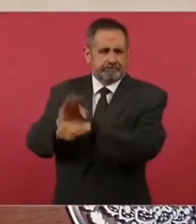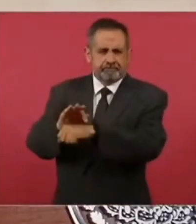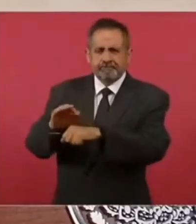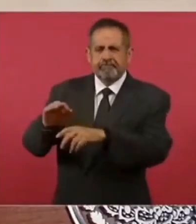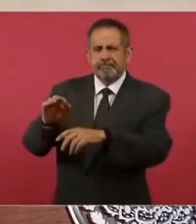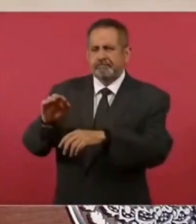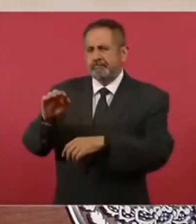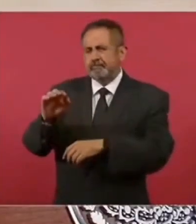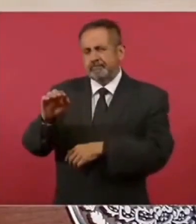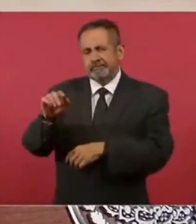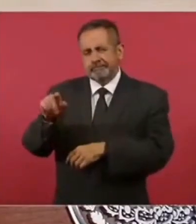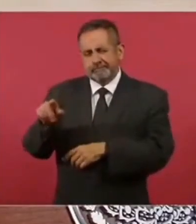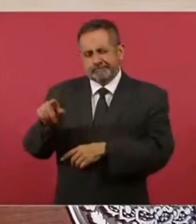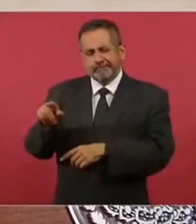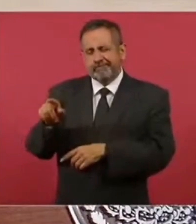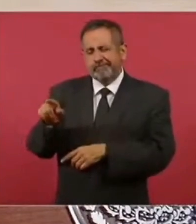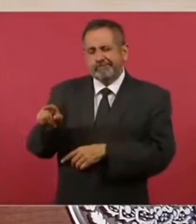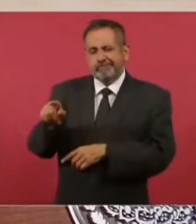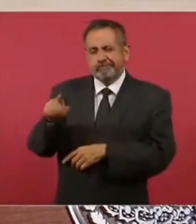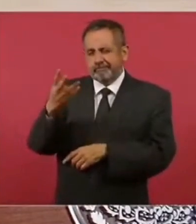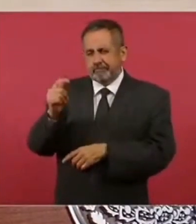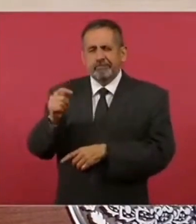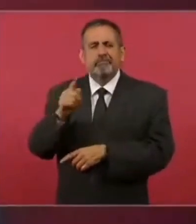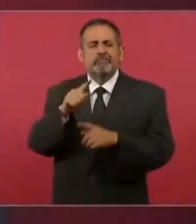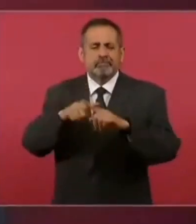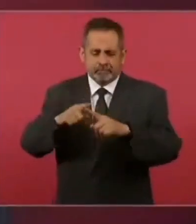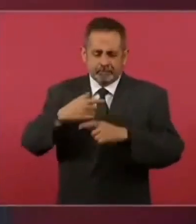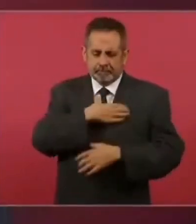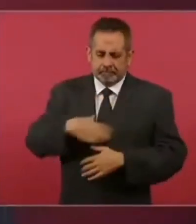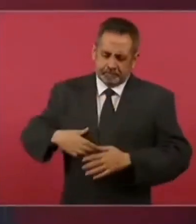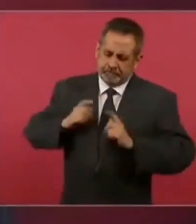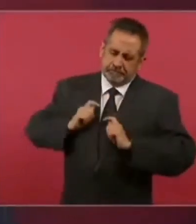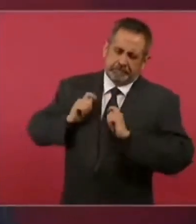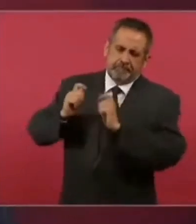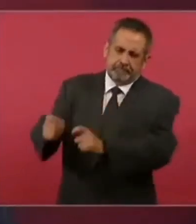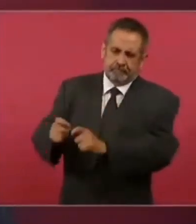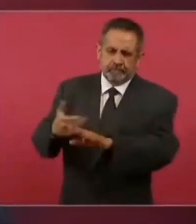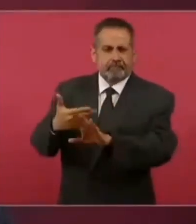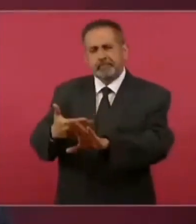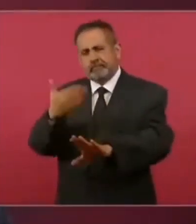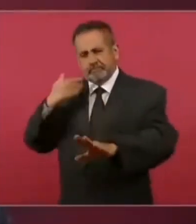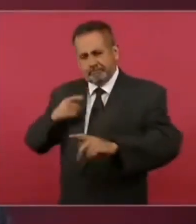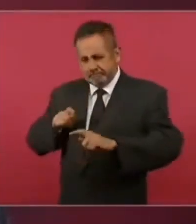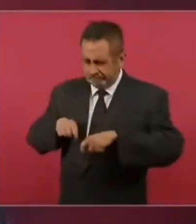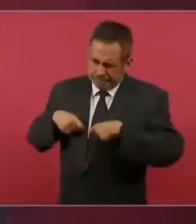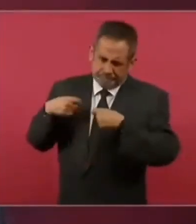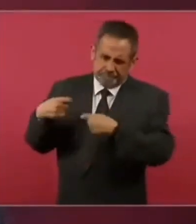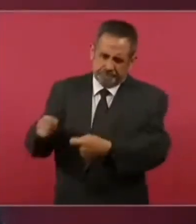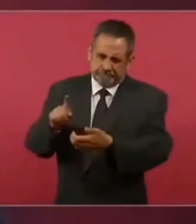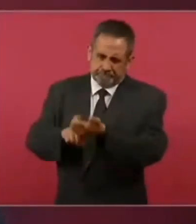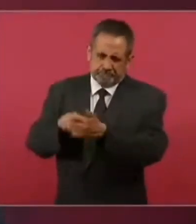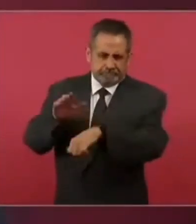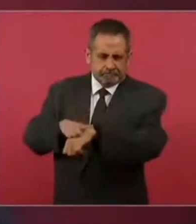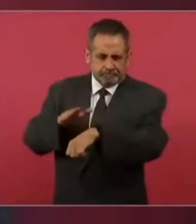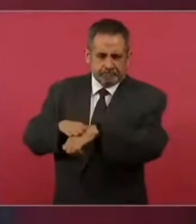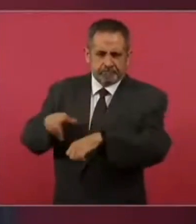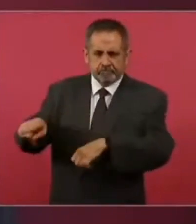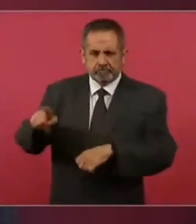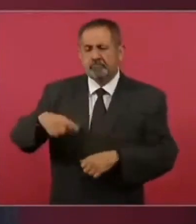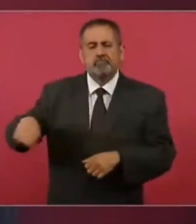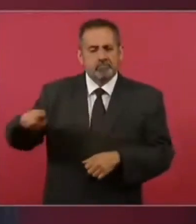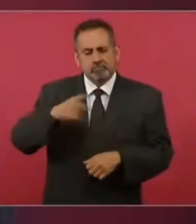transformación, a los que les voy a entregar la estafeta, con mucha anticipación, para que